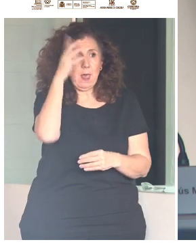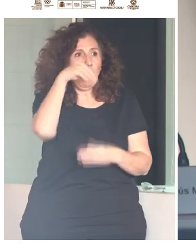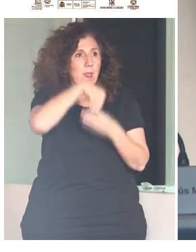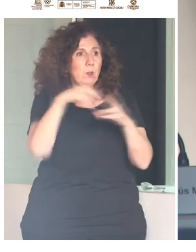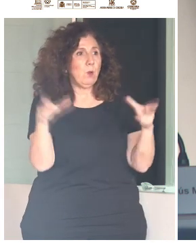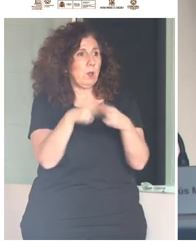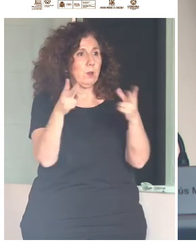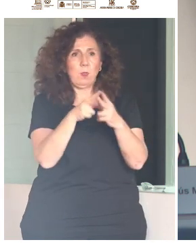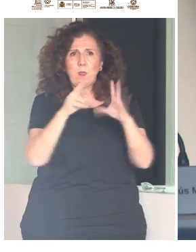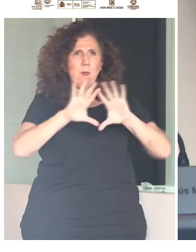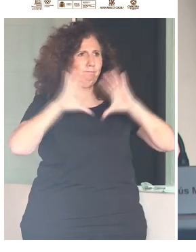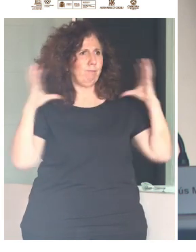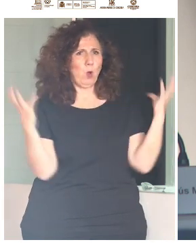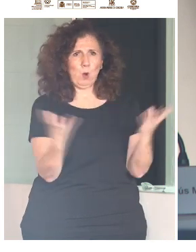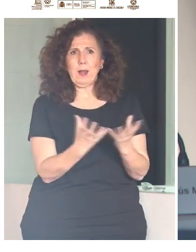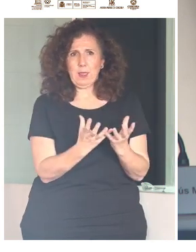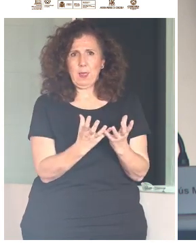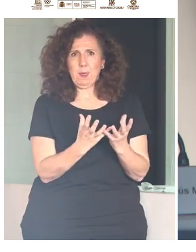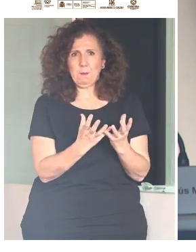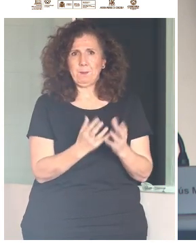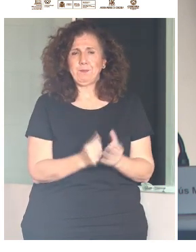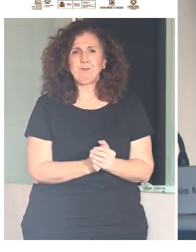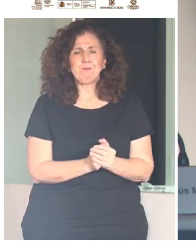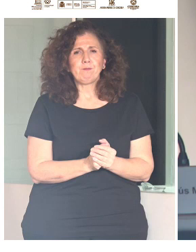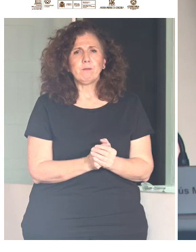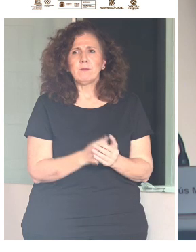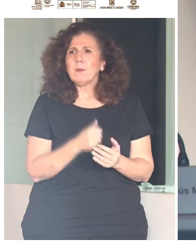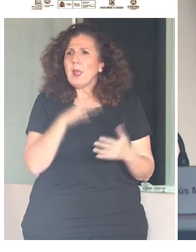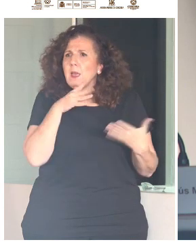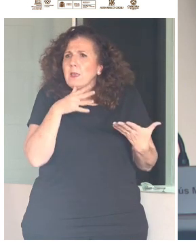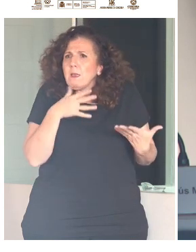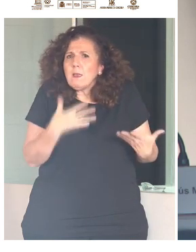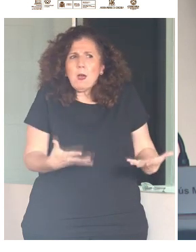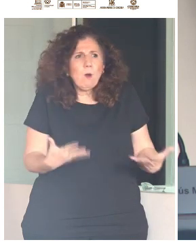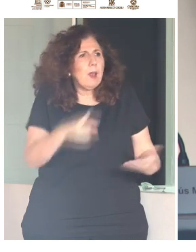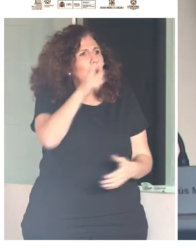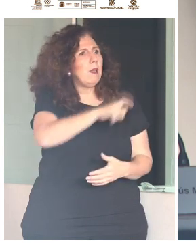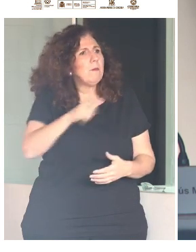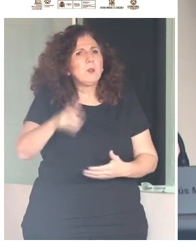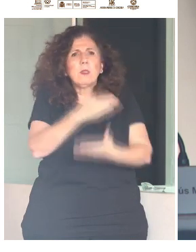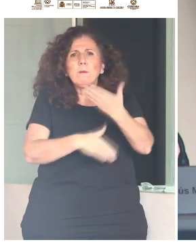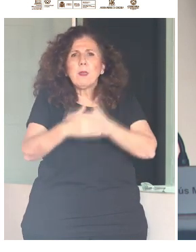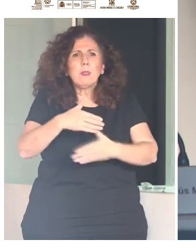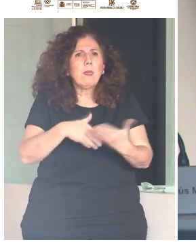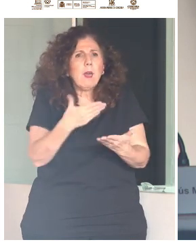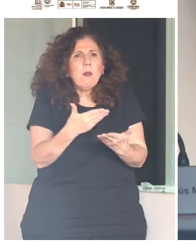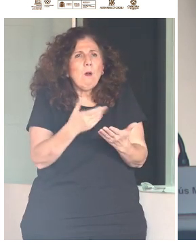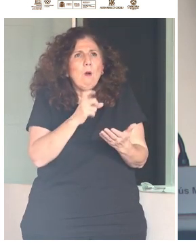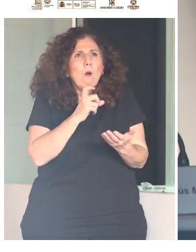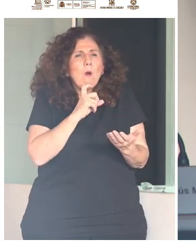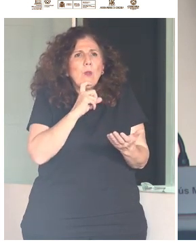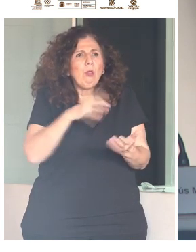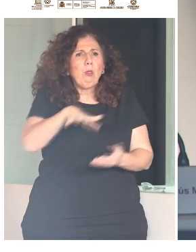profundamente globalizada. ¿Y dónde estamos las personas con discapacidad ante el derecho a la cultura?